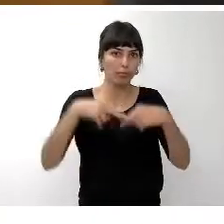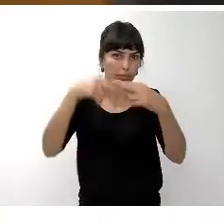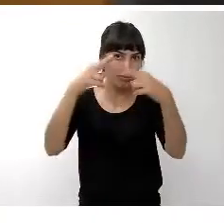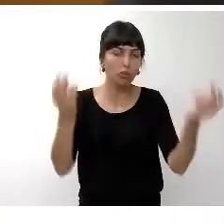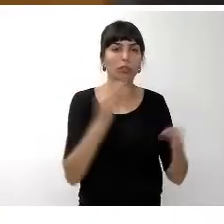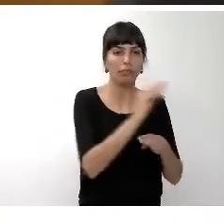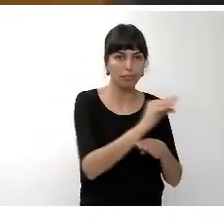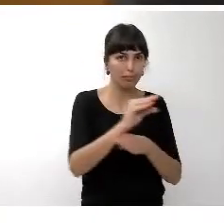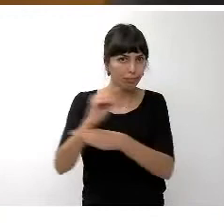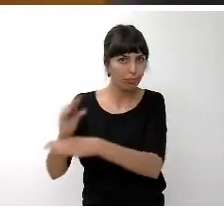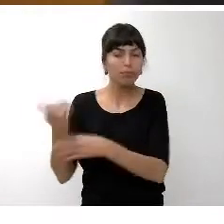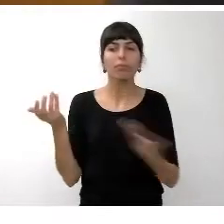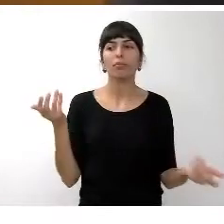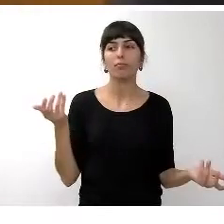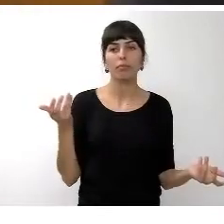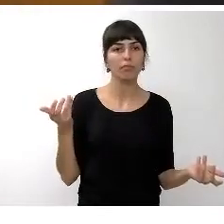el Estado nos ha